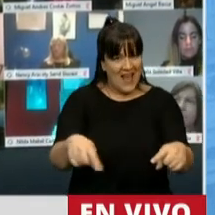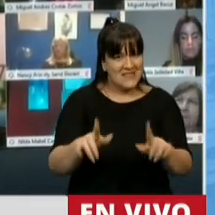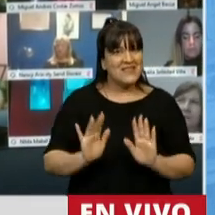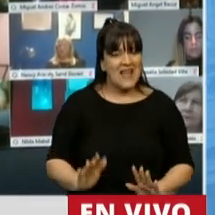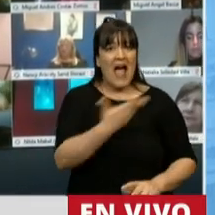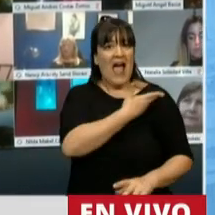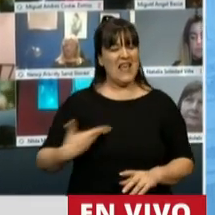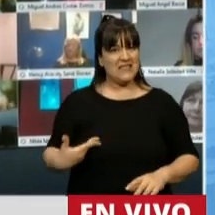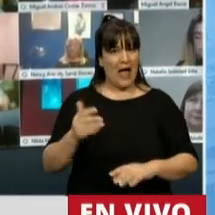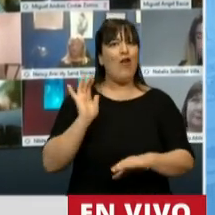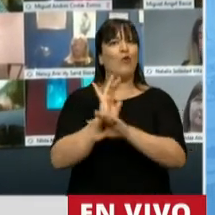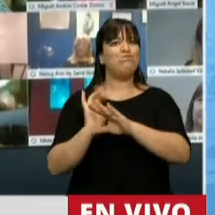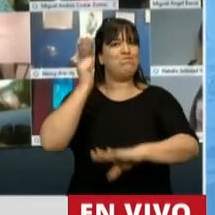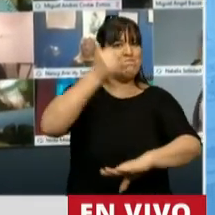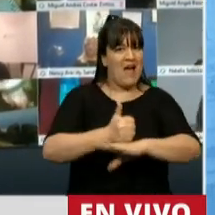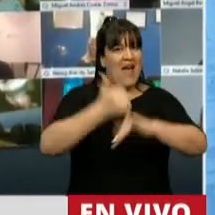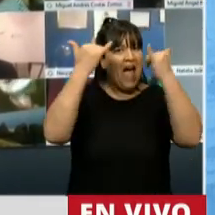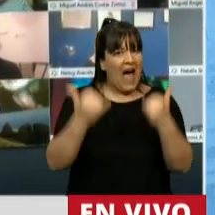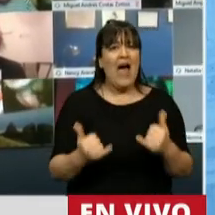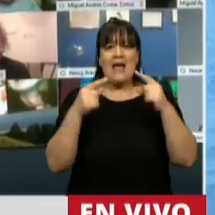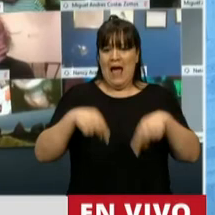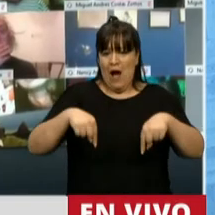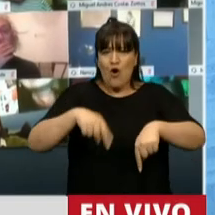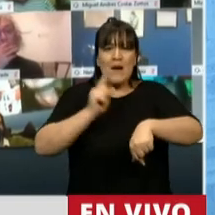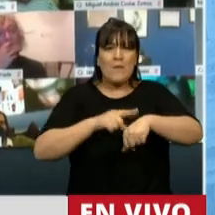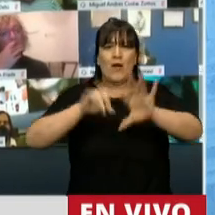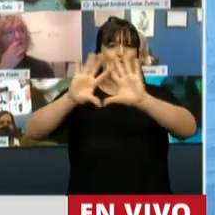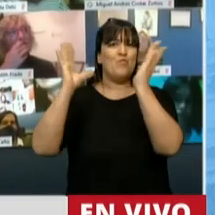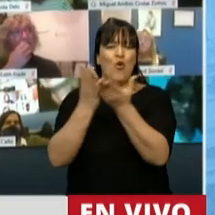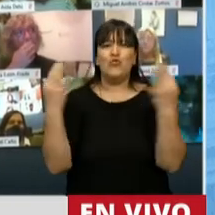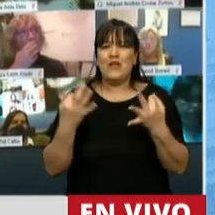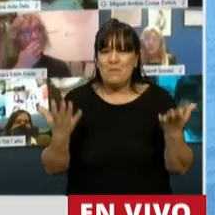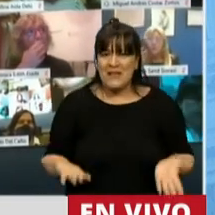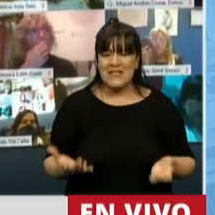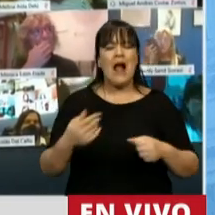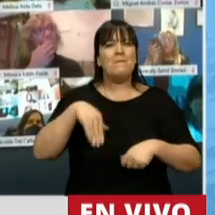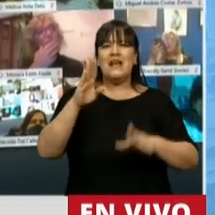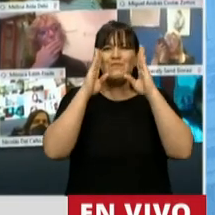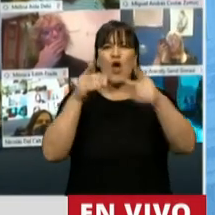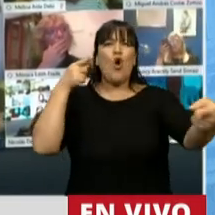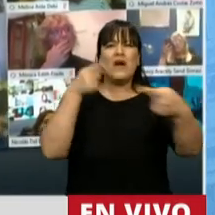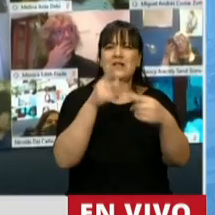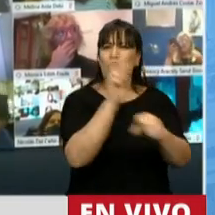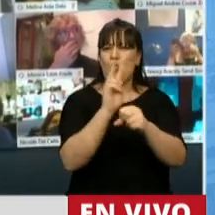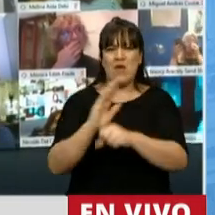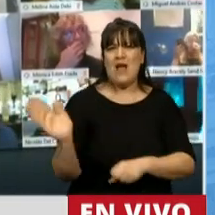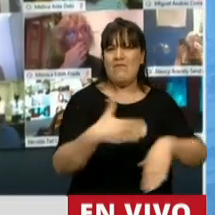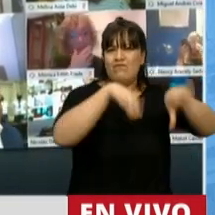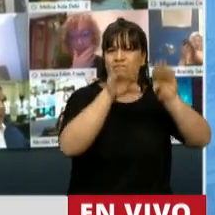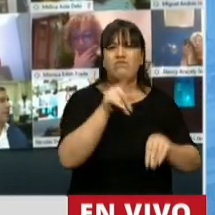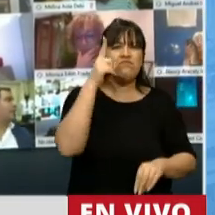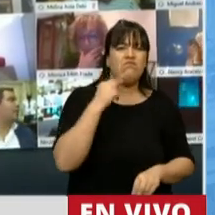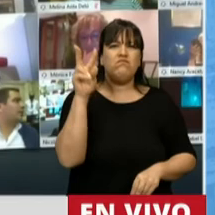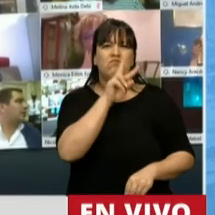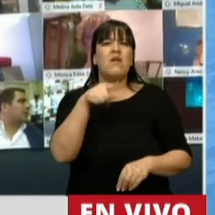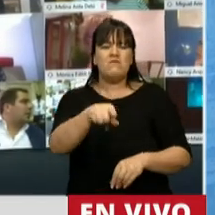que se hace cargo de las circunstancias extraordinarias que atraviesa el mundo, procurando cuidar a todos y a todas que están haciendo prioridades